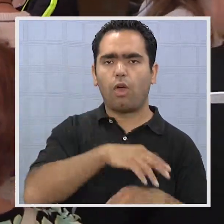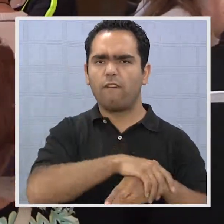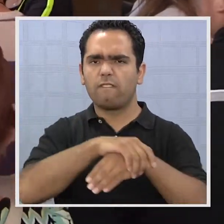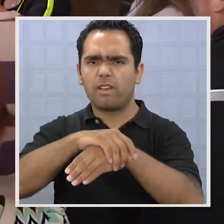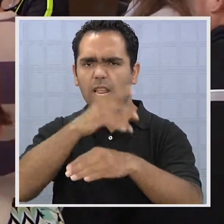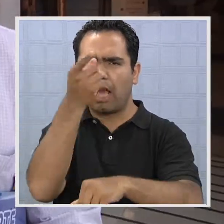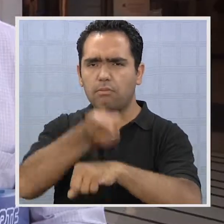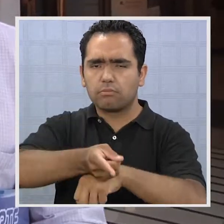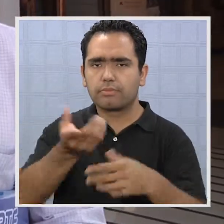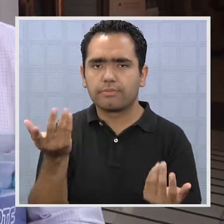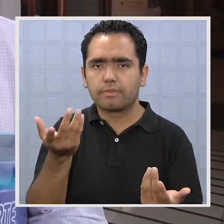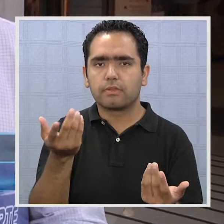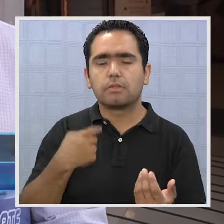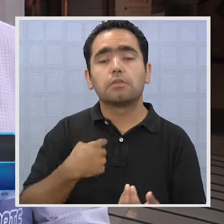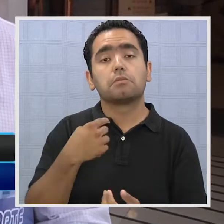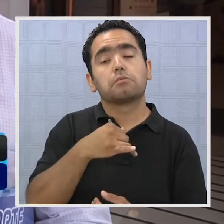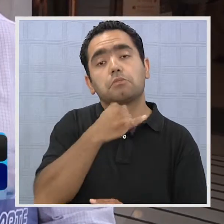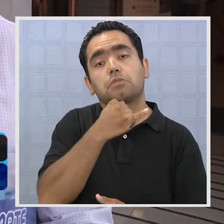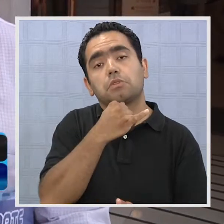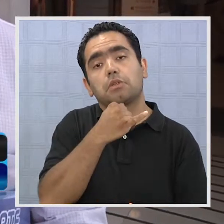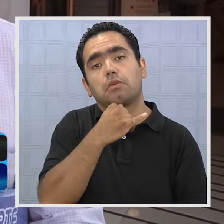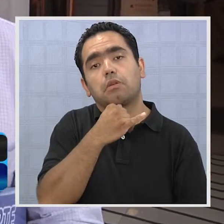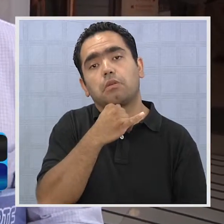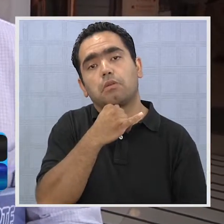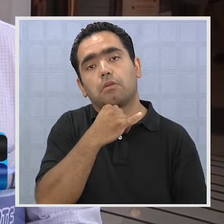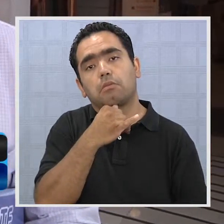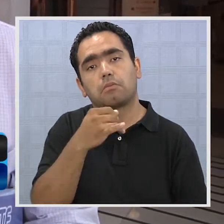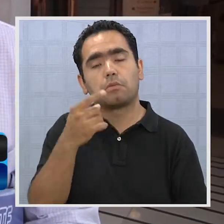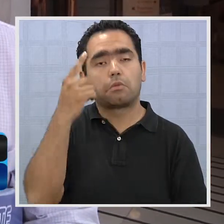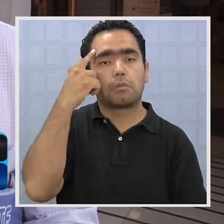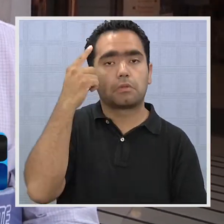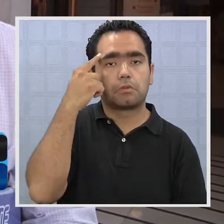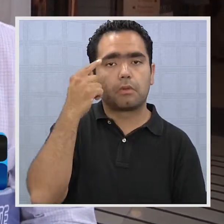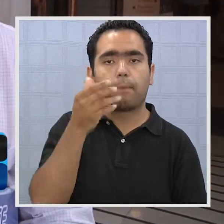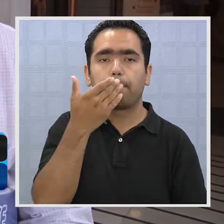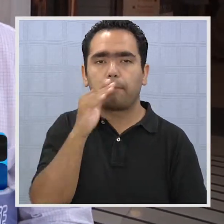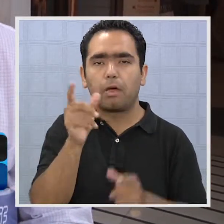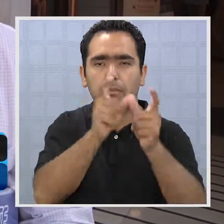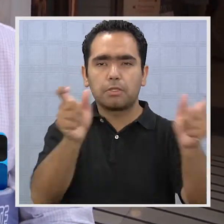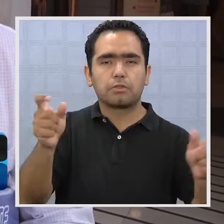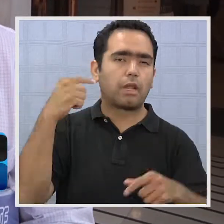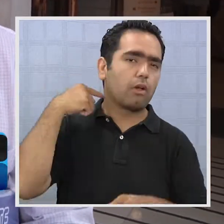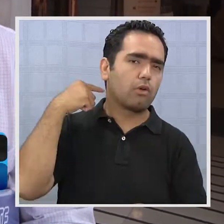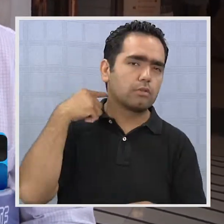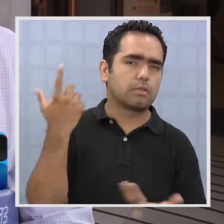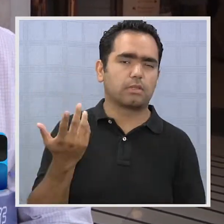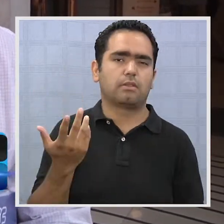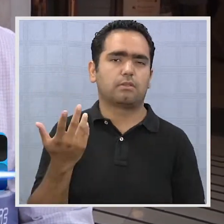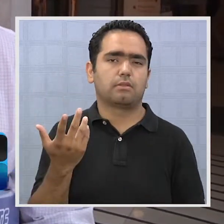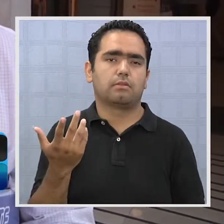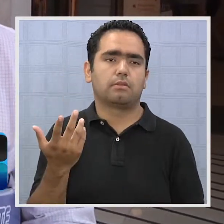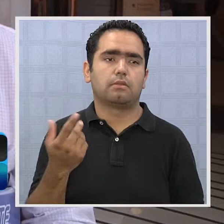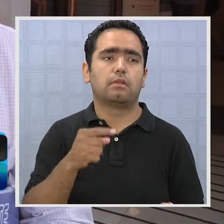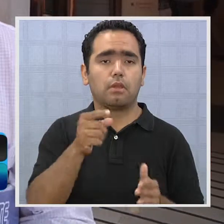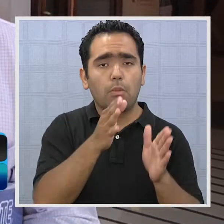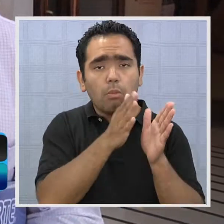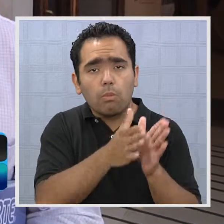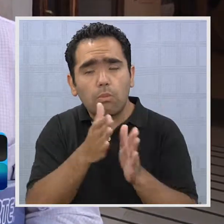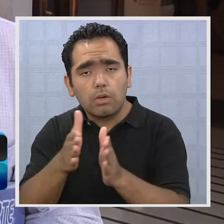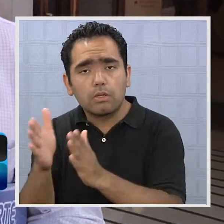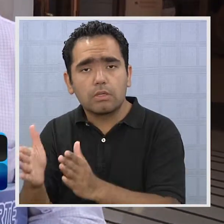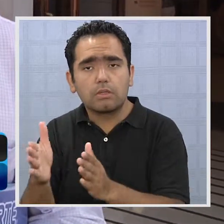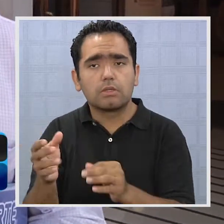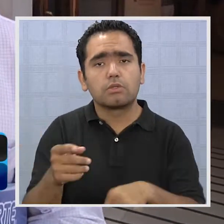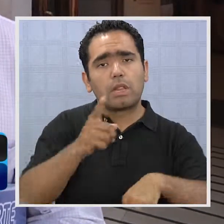hay que ponerlo obligatorio, no sé, pero yo creo que debes despertar la conciencia de las personas. Y esto debes pensar en un